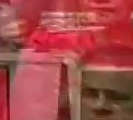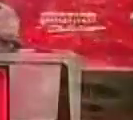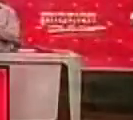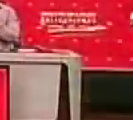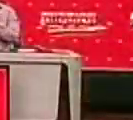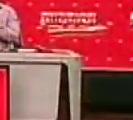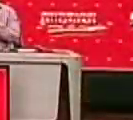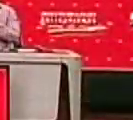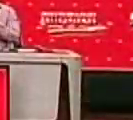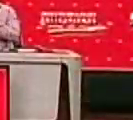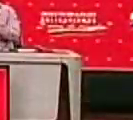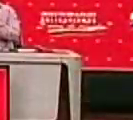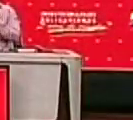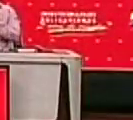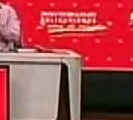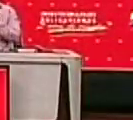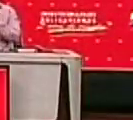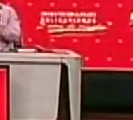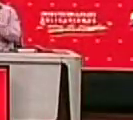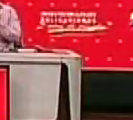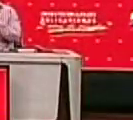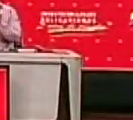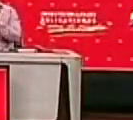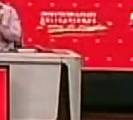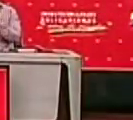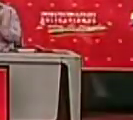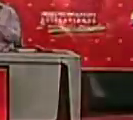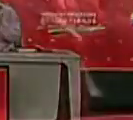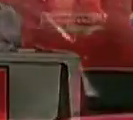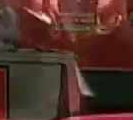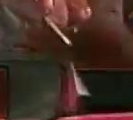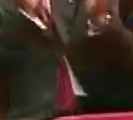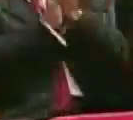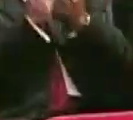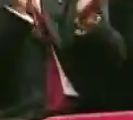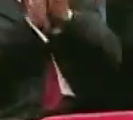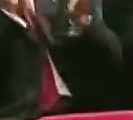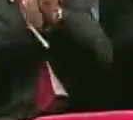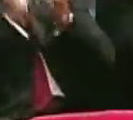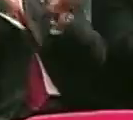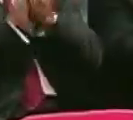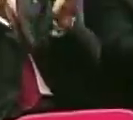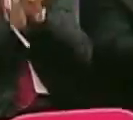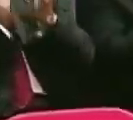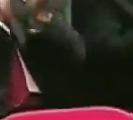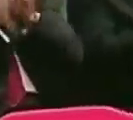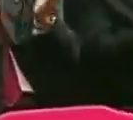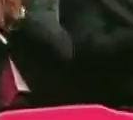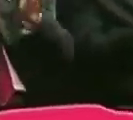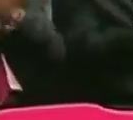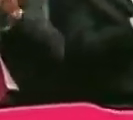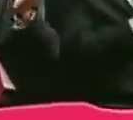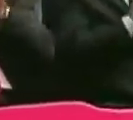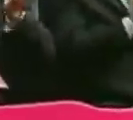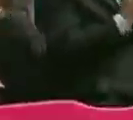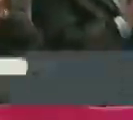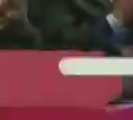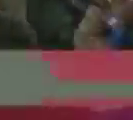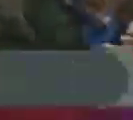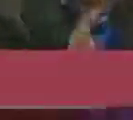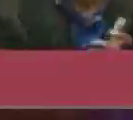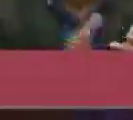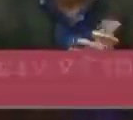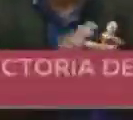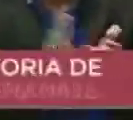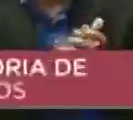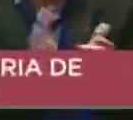de alcaldías en los 335 municipios del país. Ganamos